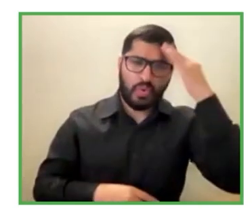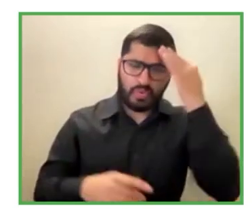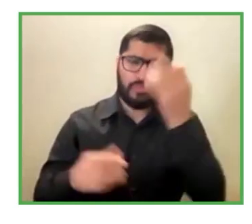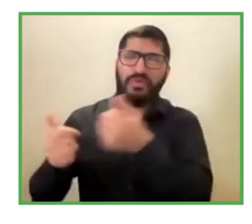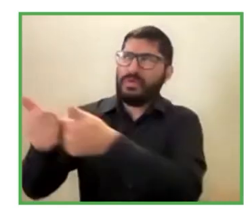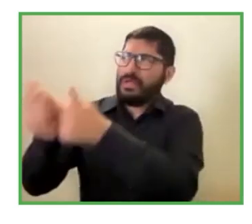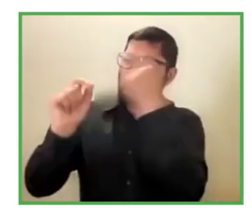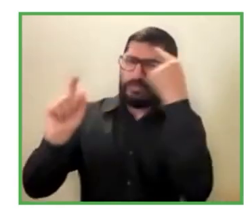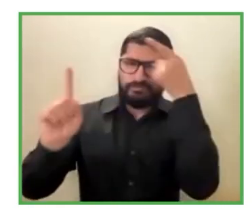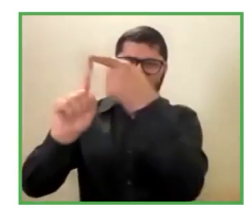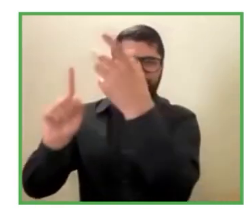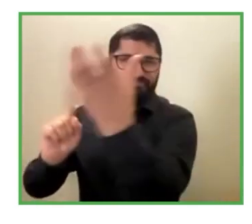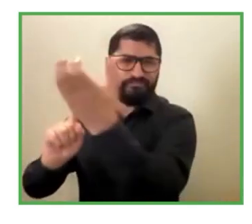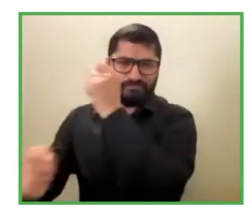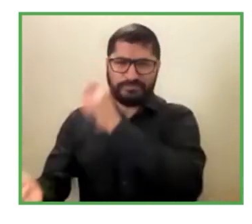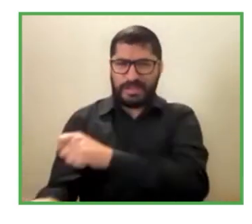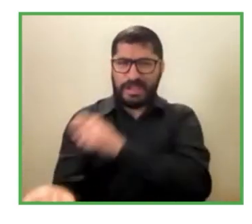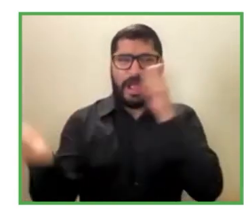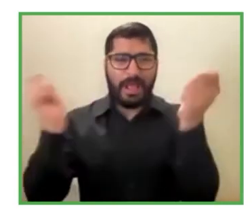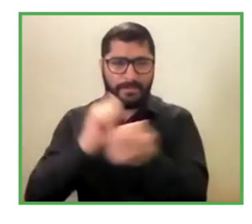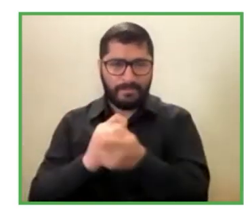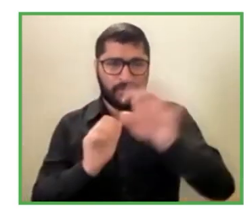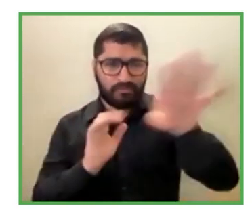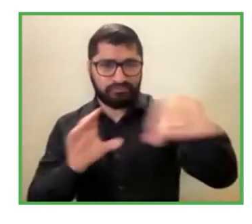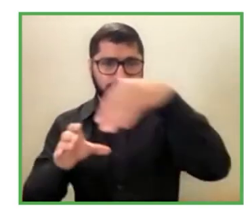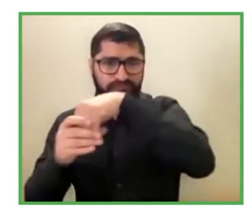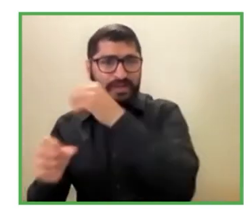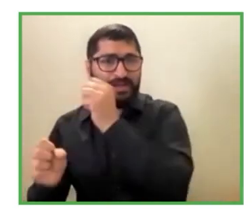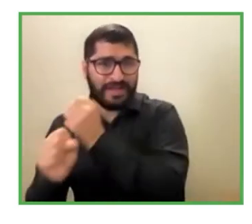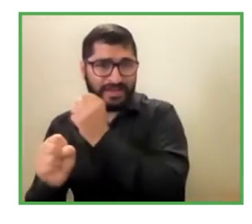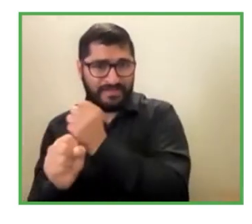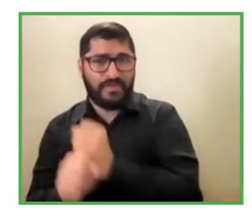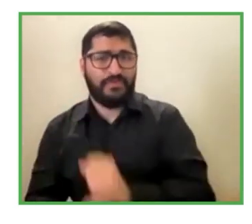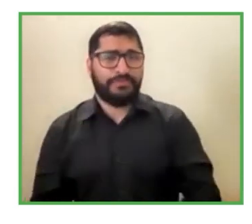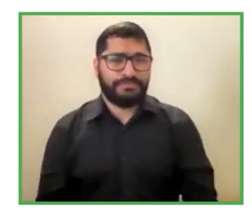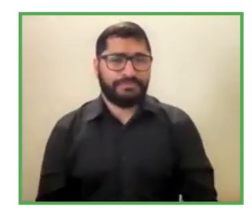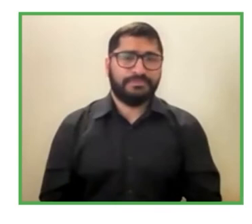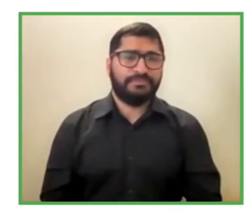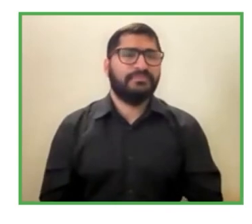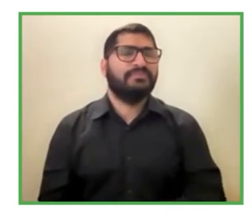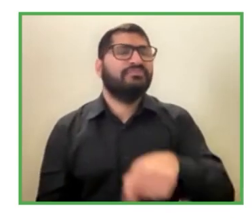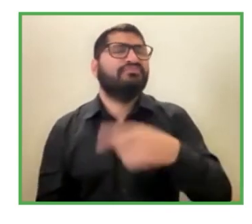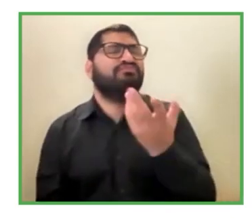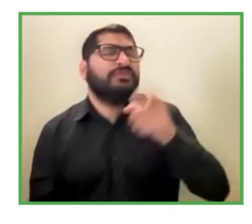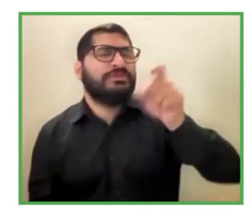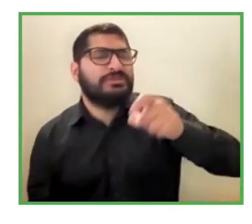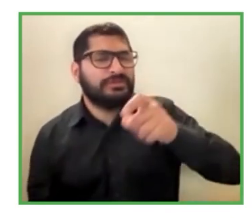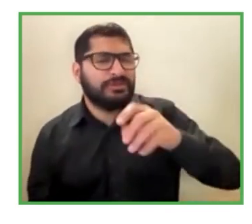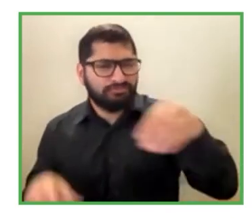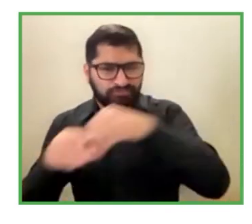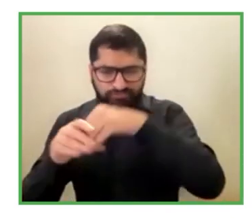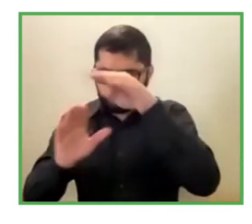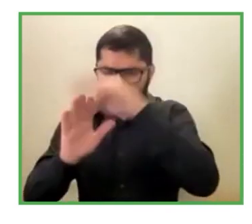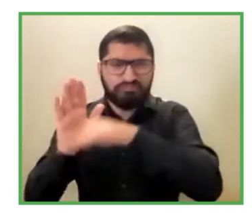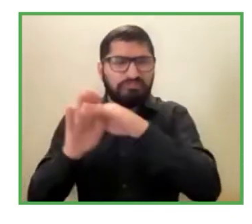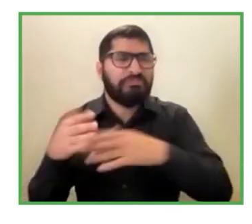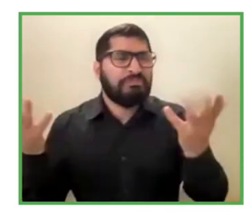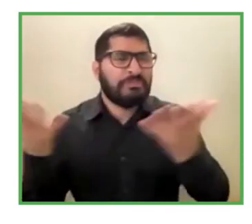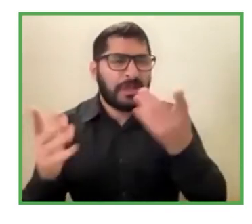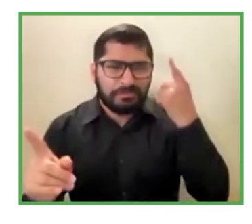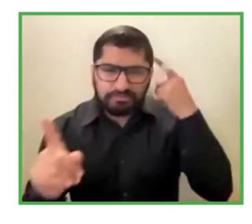crear esta sensibilidad para que las empresas puedan empezar a establecer centros de home office